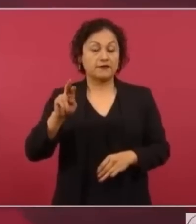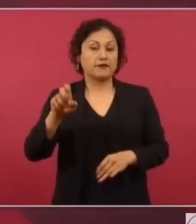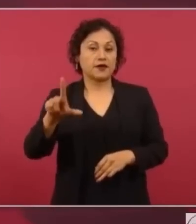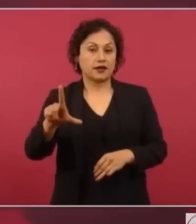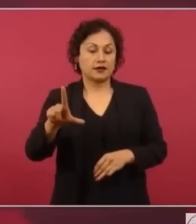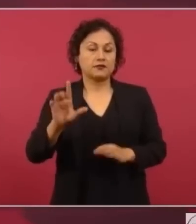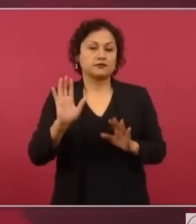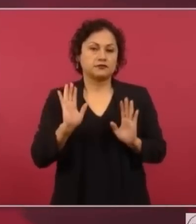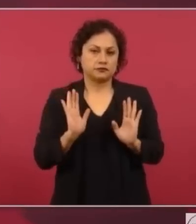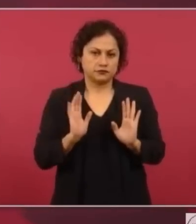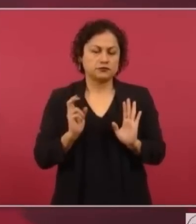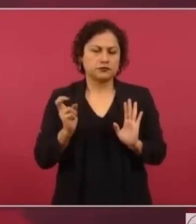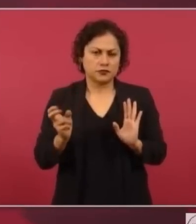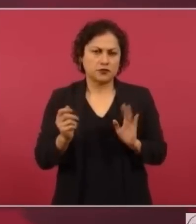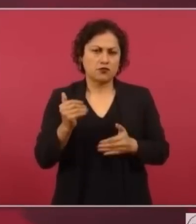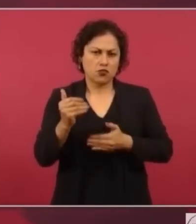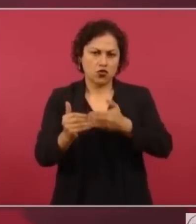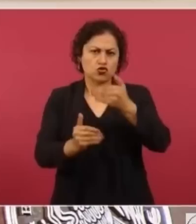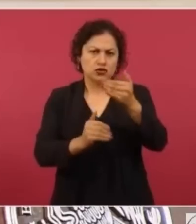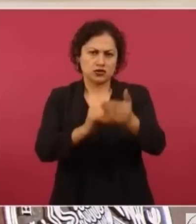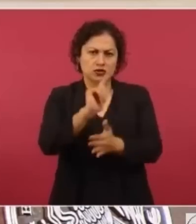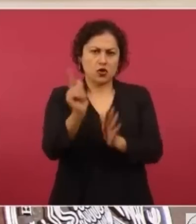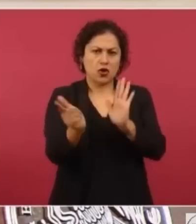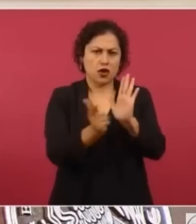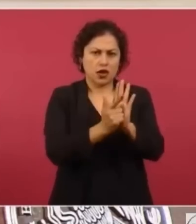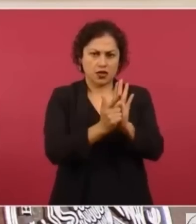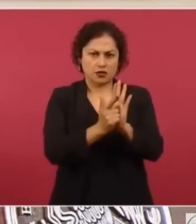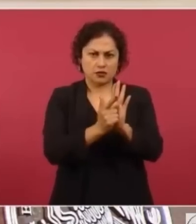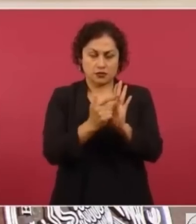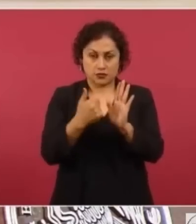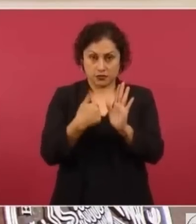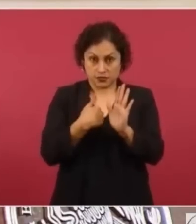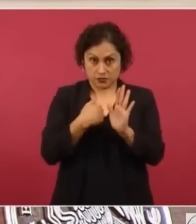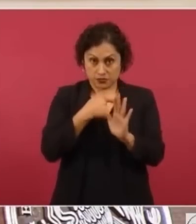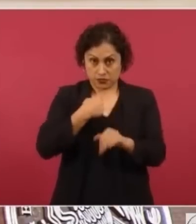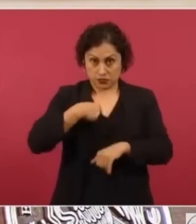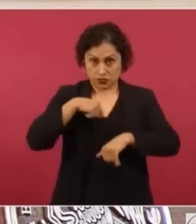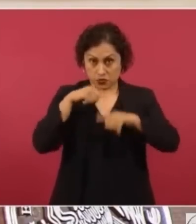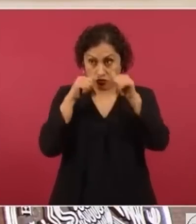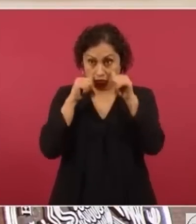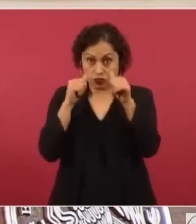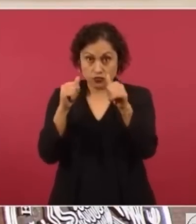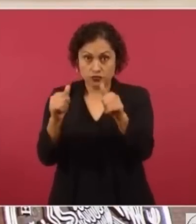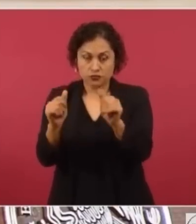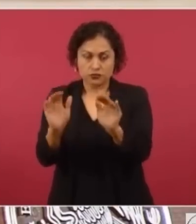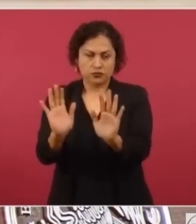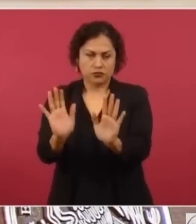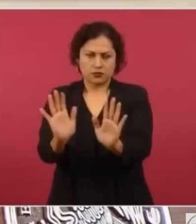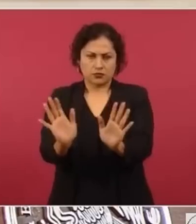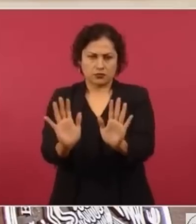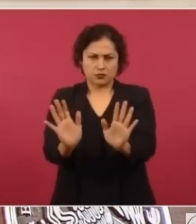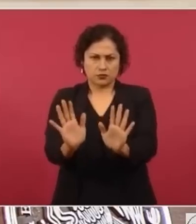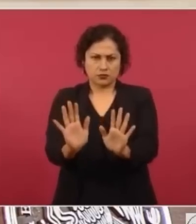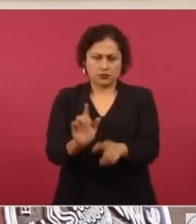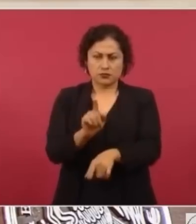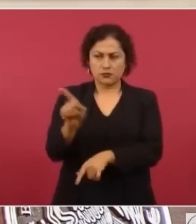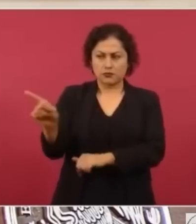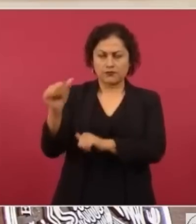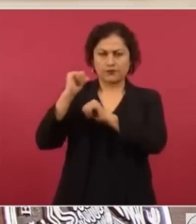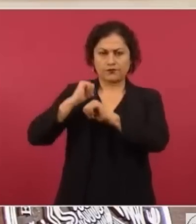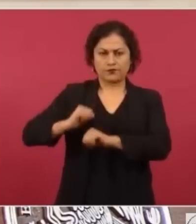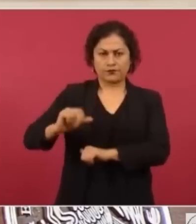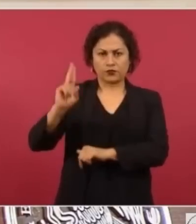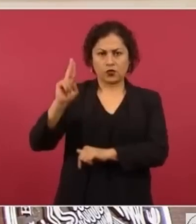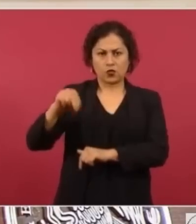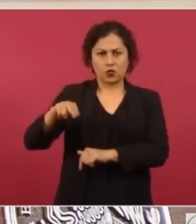proceso legal, eso no nos corresponde a nosotros. Vamos a esperar lo que resuelva la UNAM,